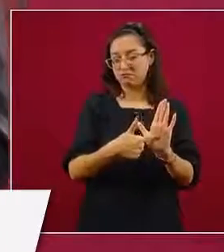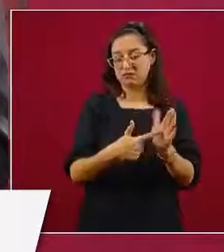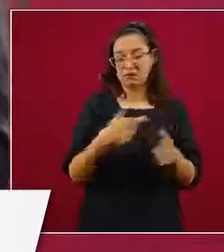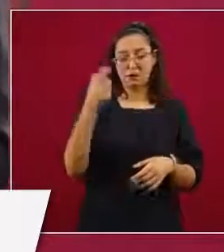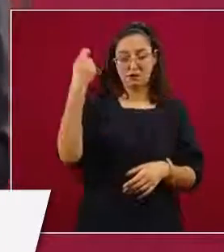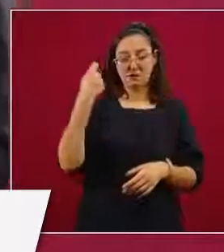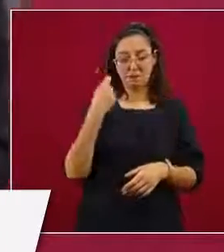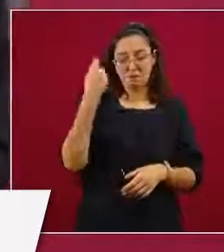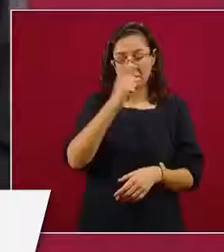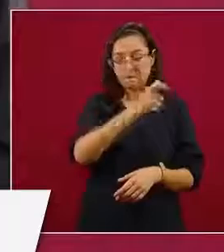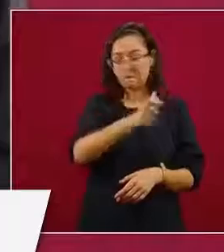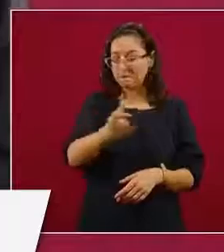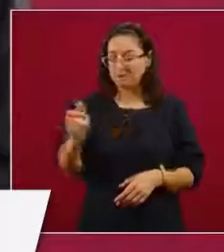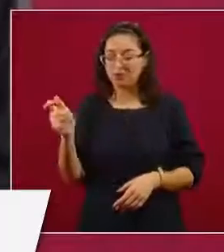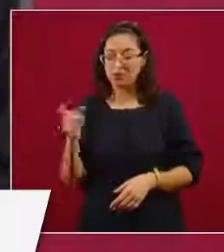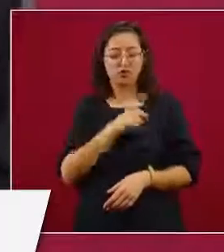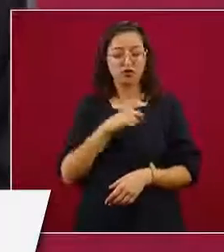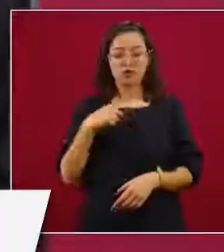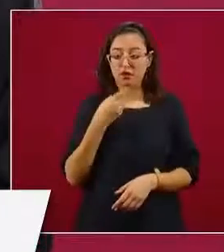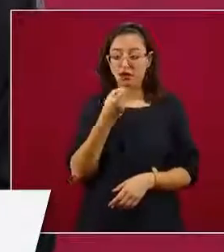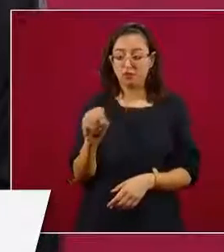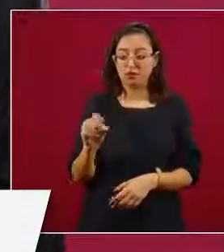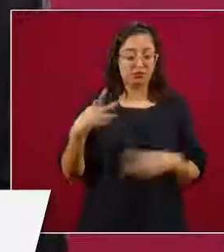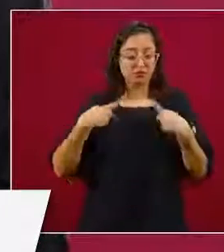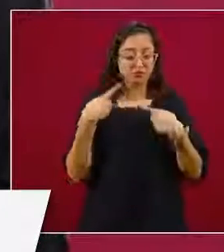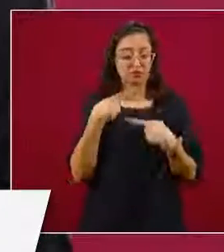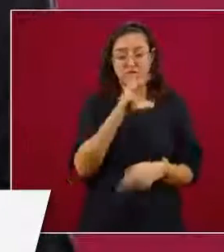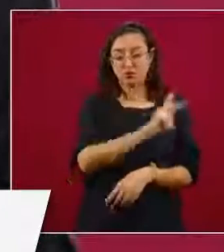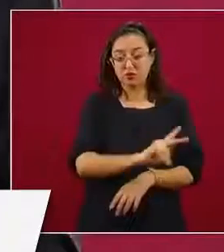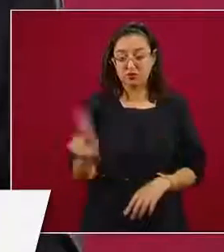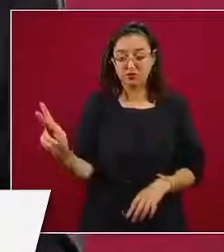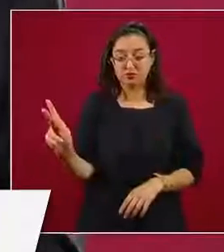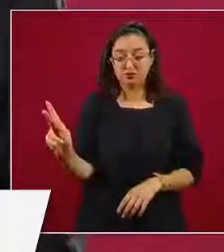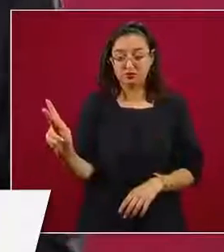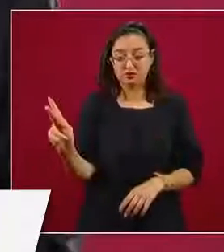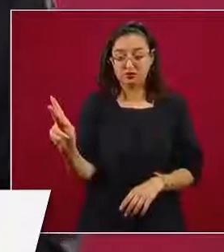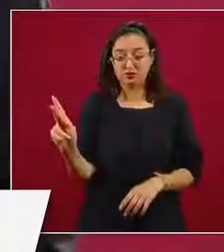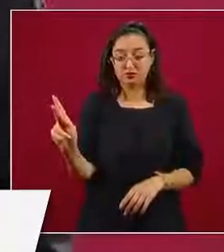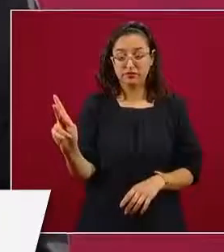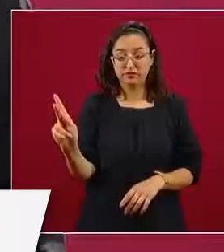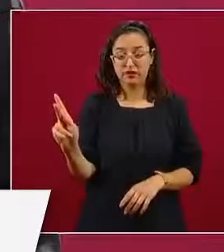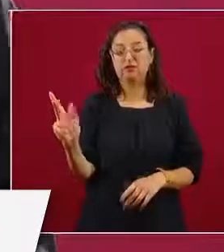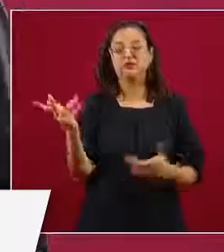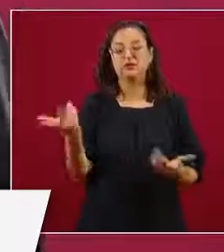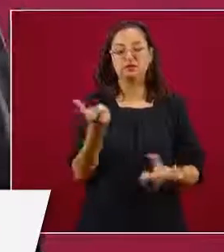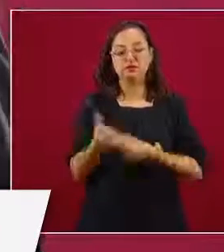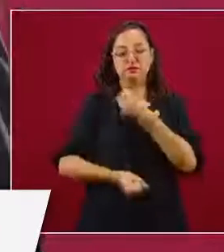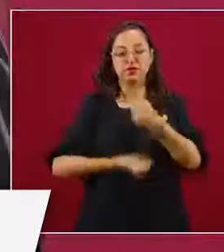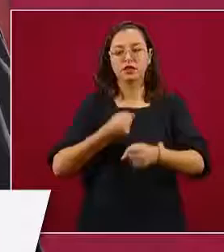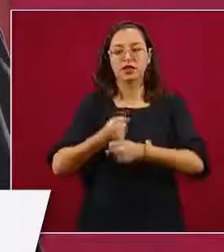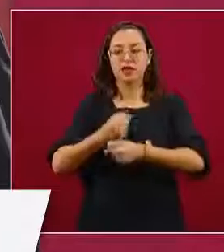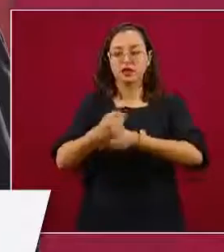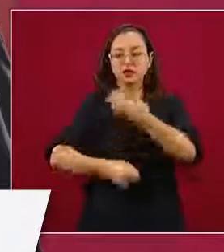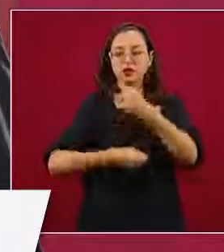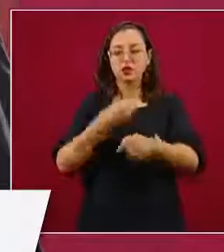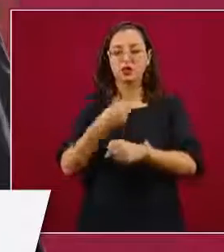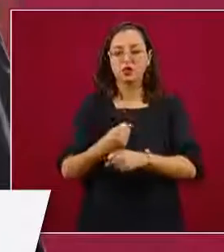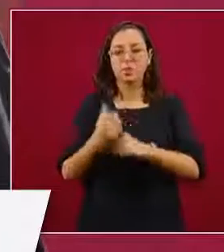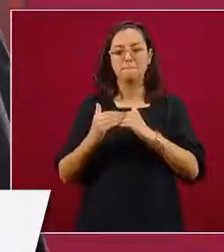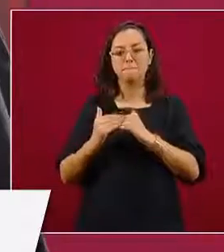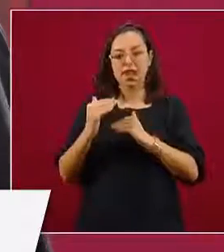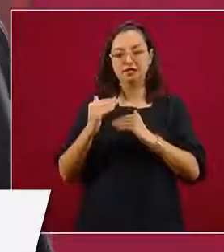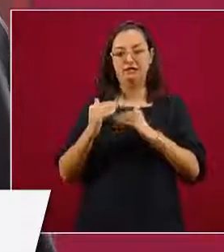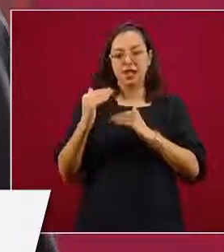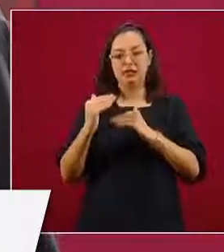pensiones, son universales, es decir, a todos y año con año se tienen que incrementar.